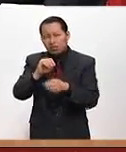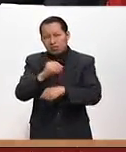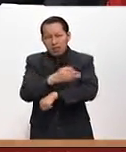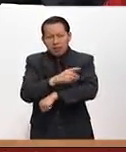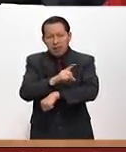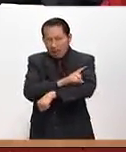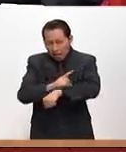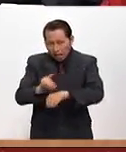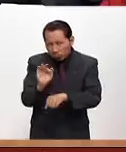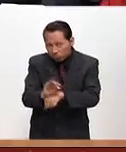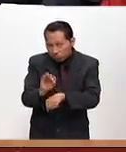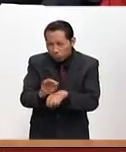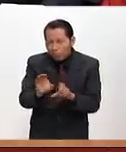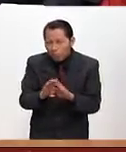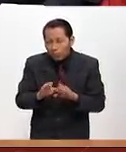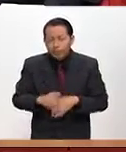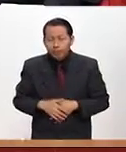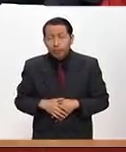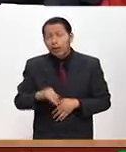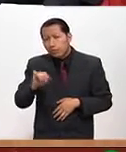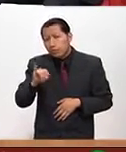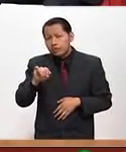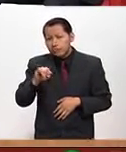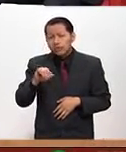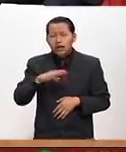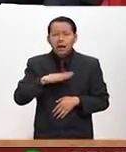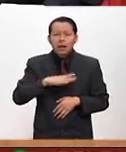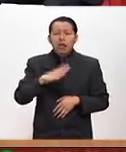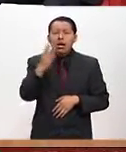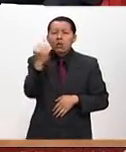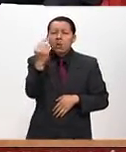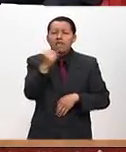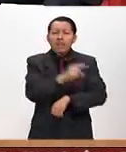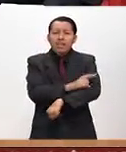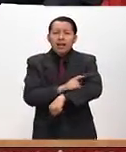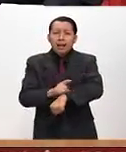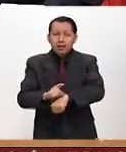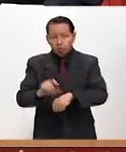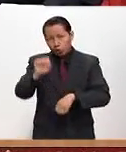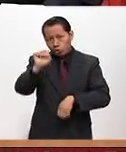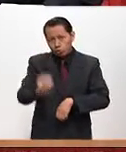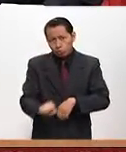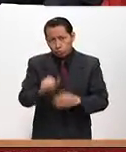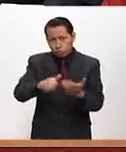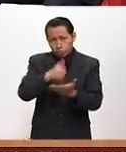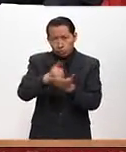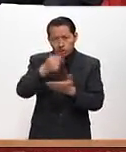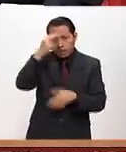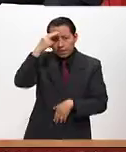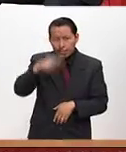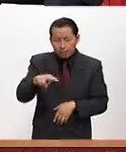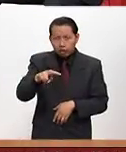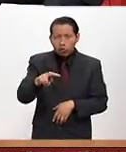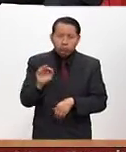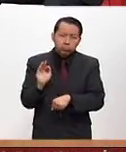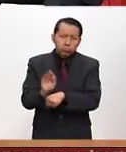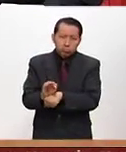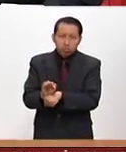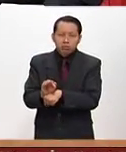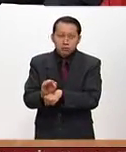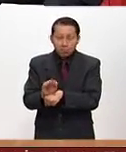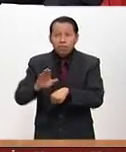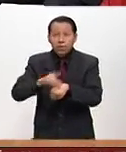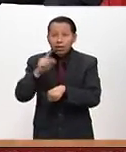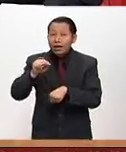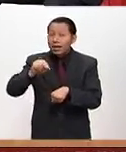Sí, definitivamente. Nosotros compensamos nueve delegaciones que están al sur de la Ciudad de México, compensan lo que otras